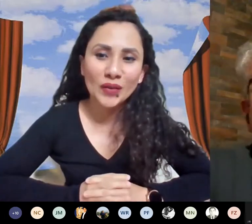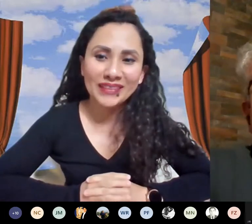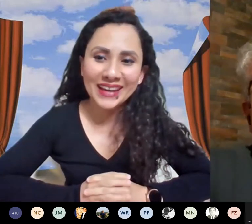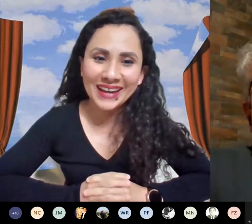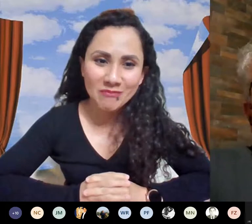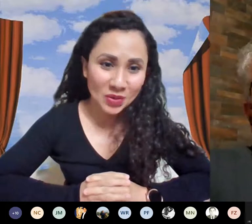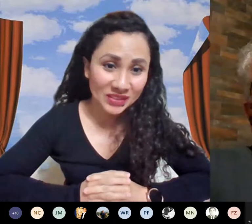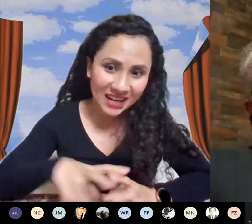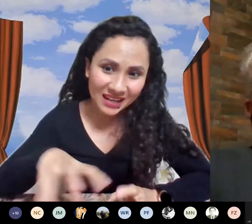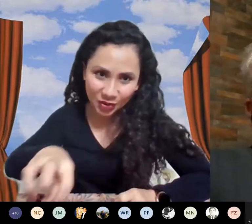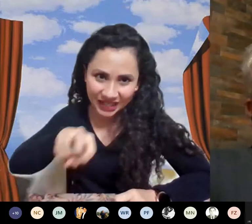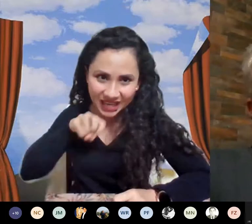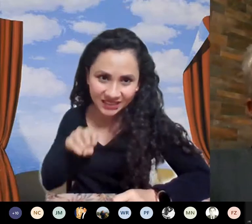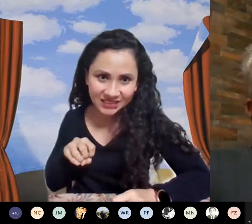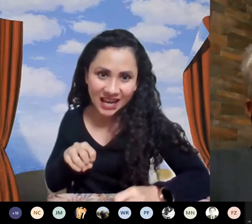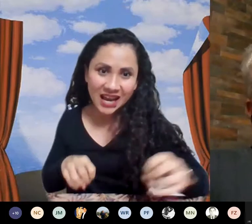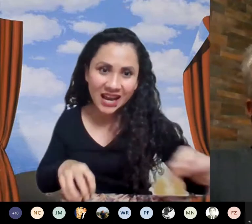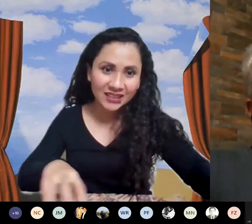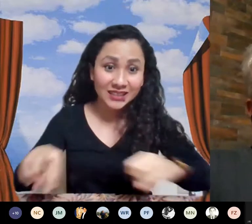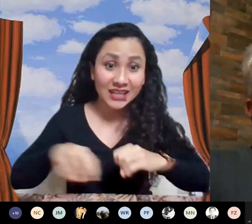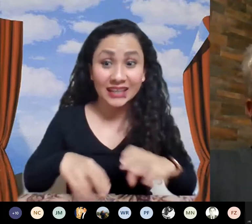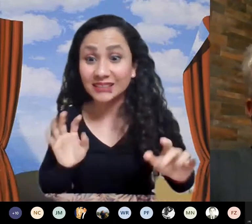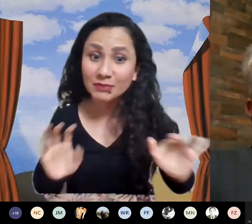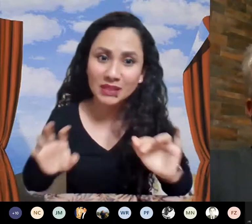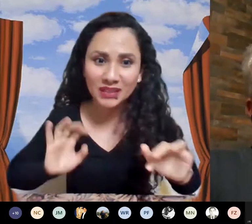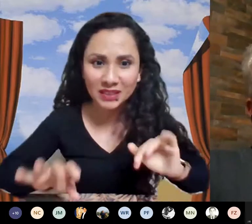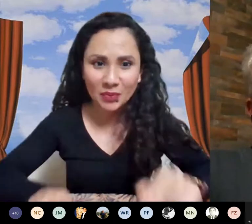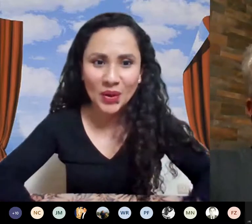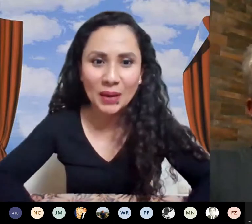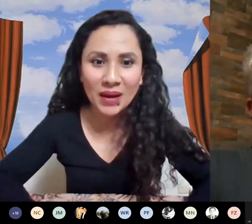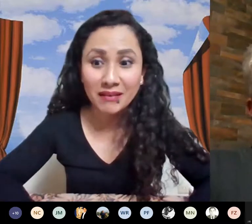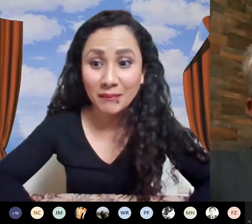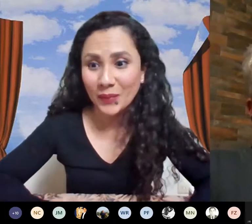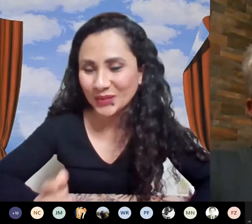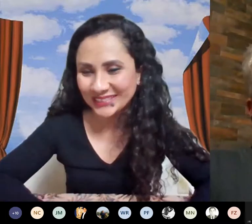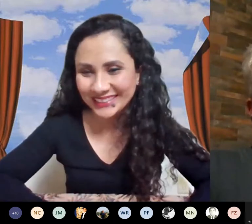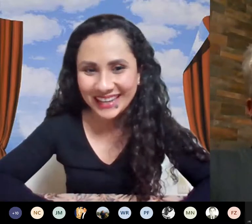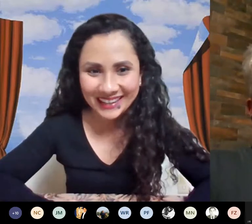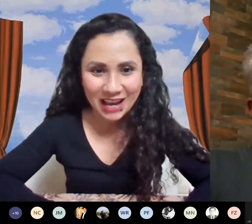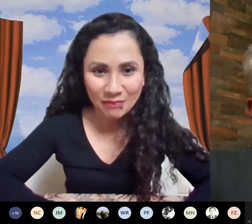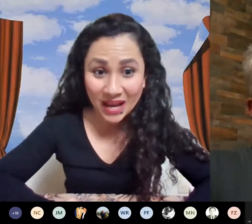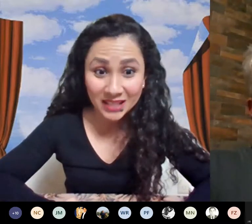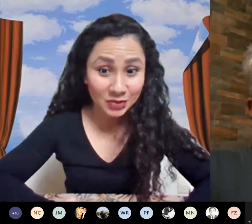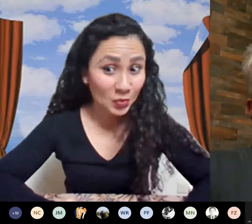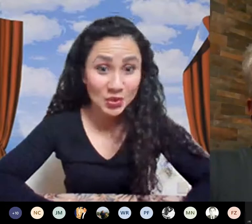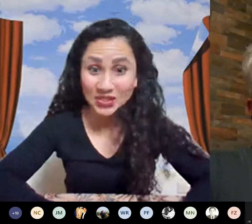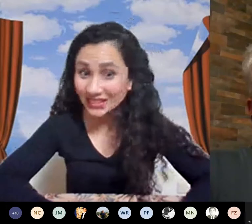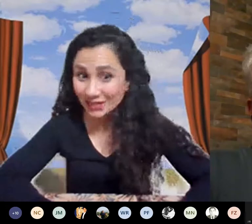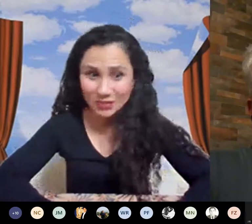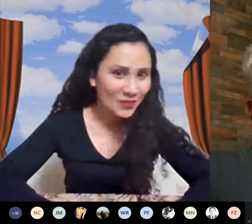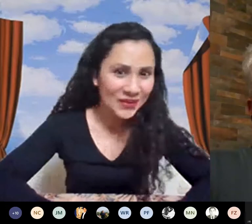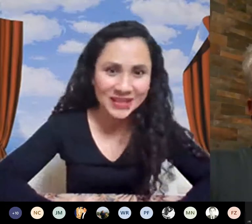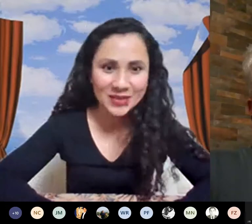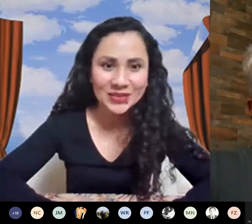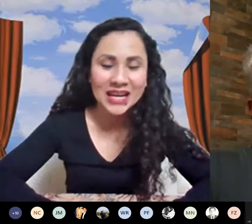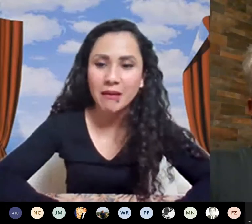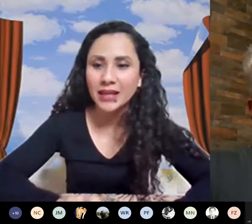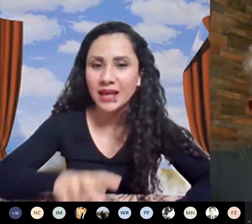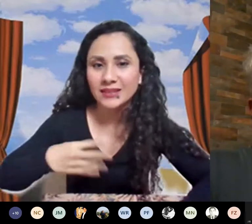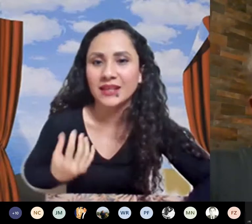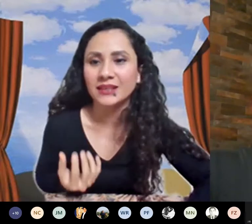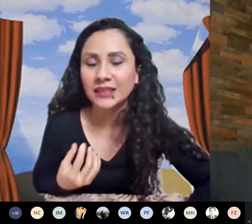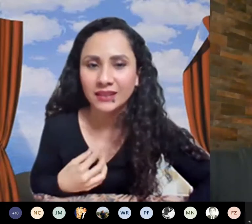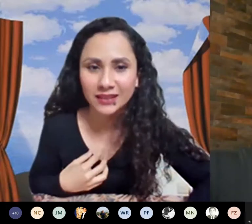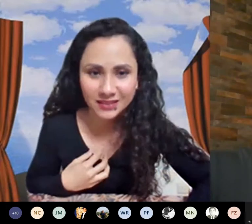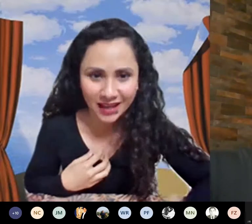donde pues jalan lo que ya está hacen aquí es que es más fácil programar pero si se tarda más muchísimo más o sea